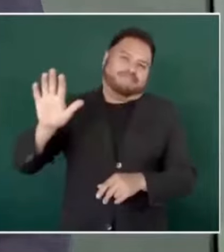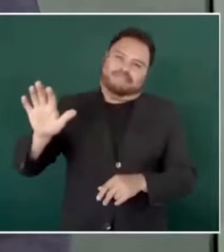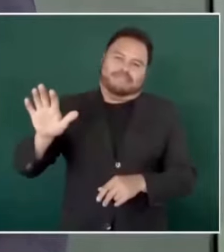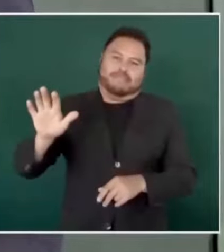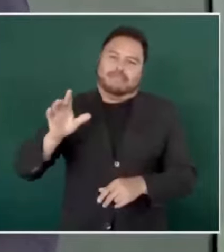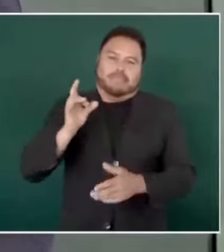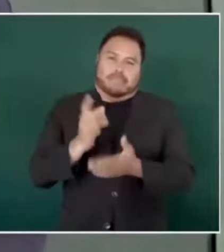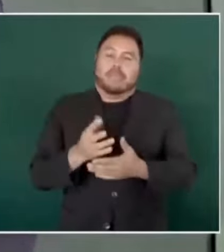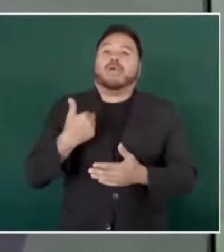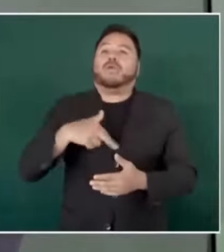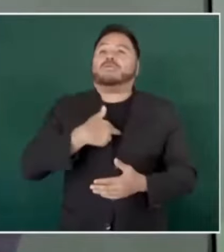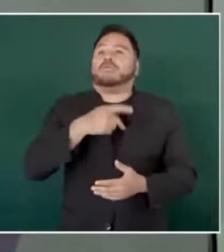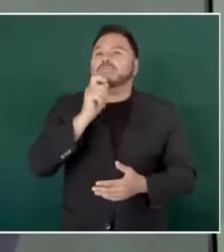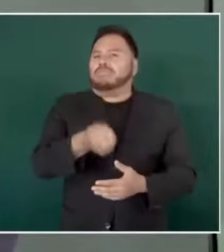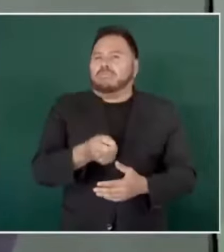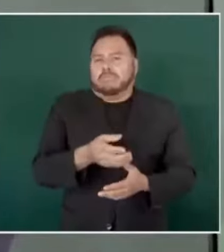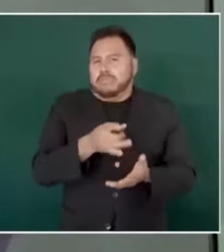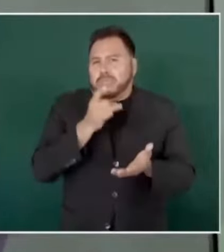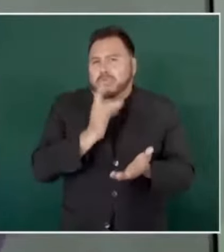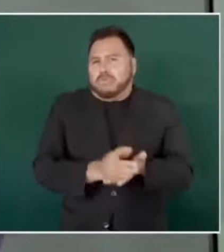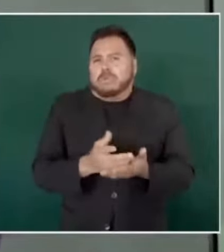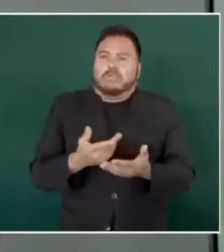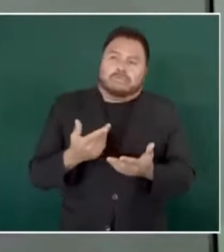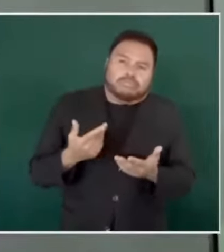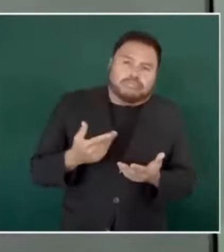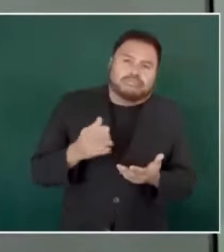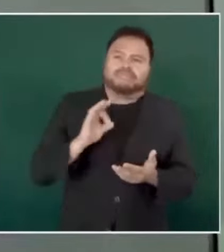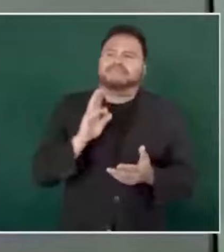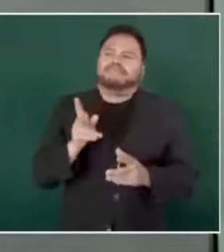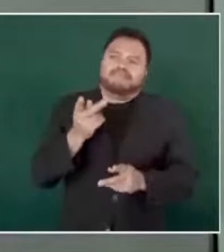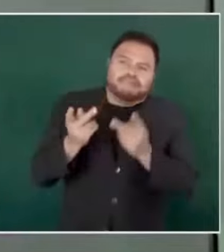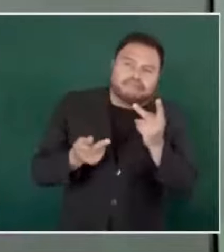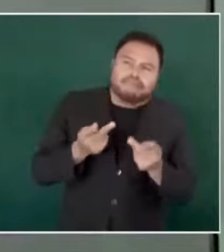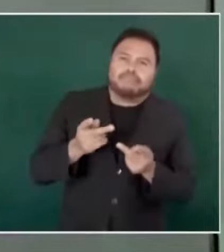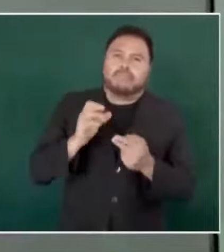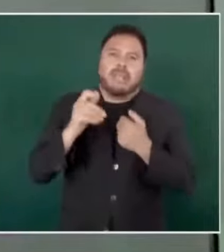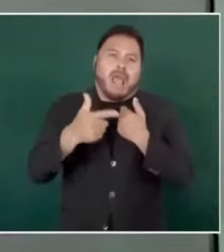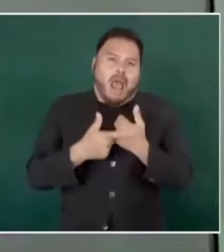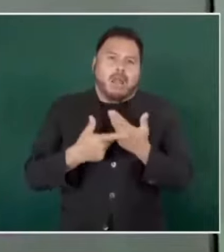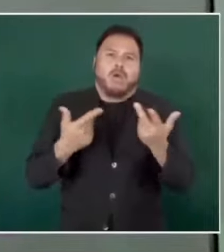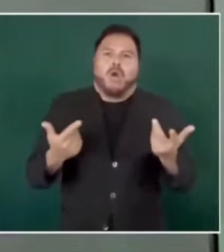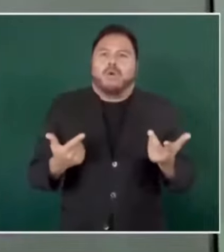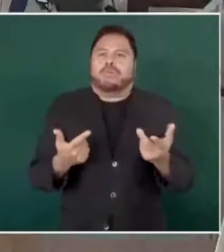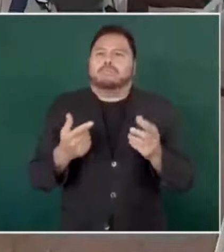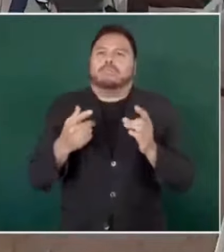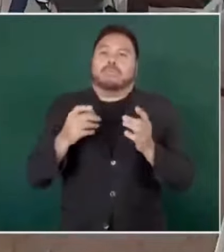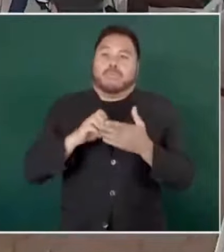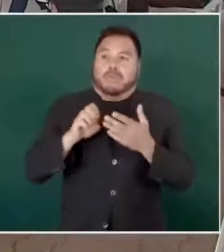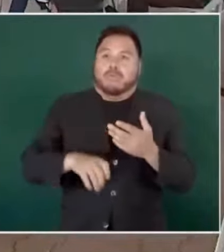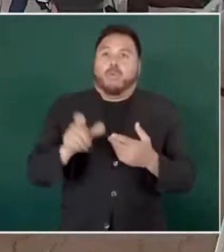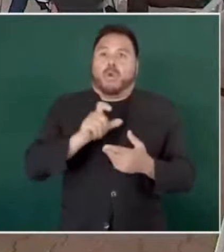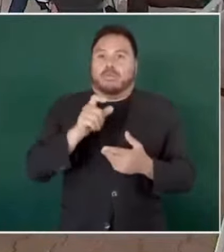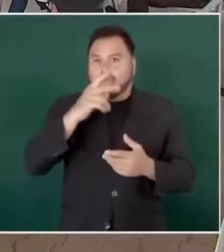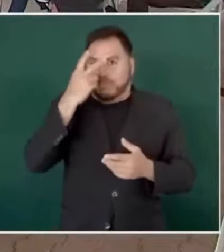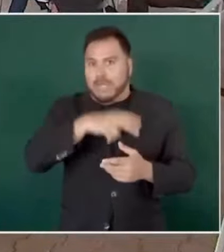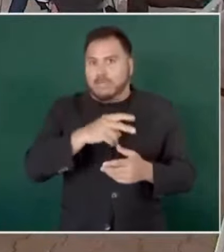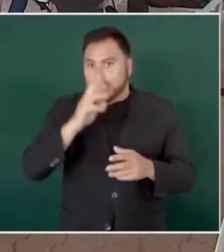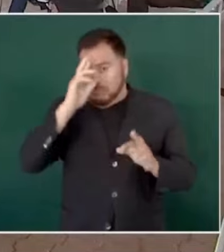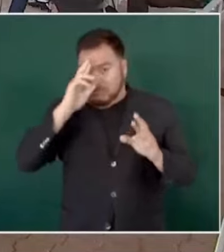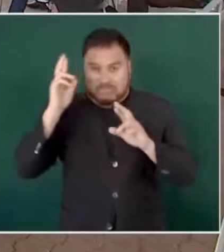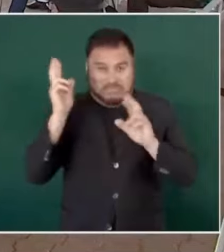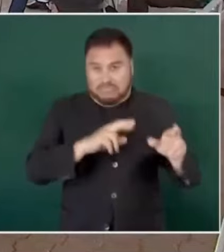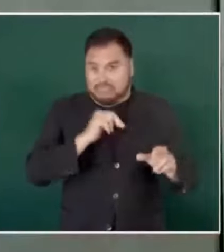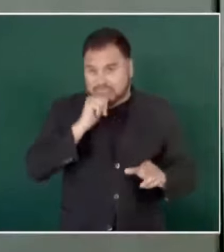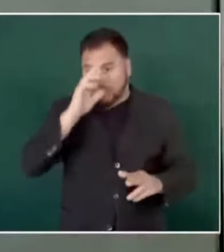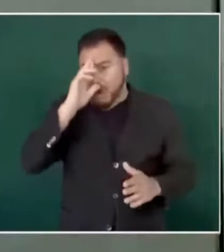el derecho de hacer cuestionamientos cuando se le falte el respeto al pueblo de México,